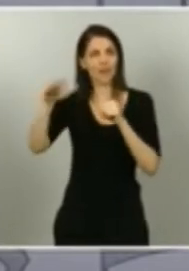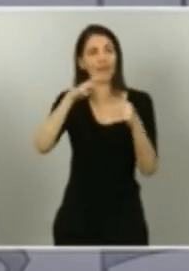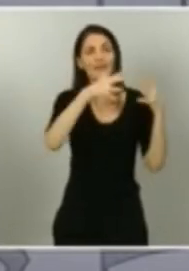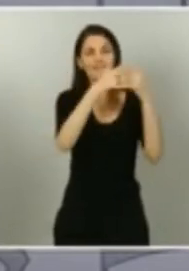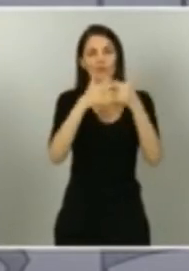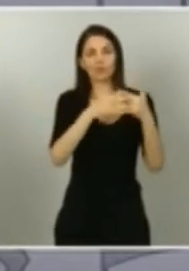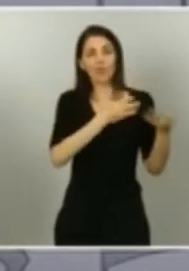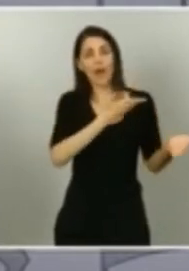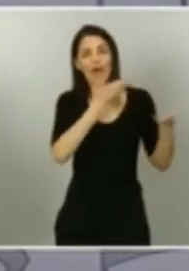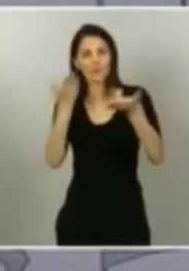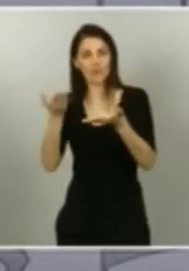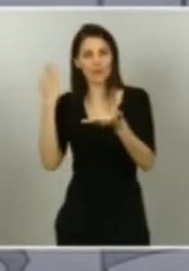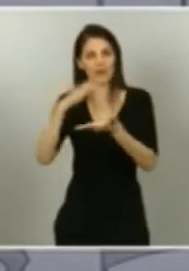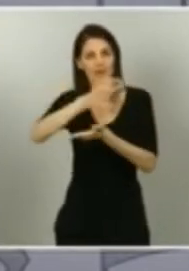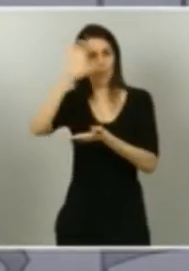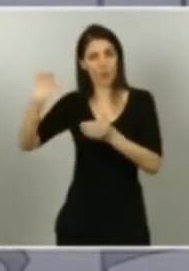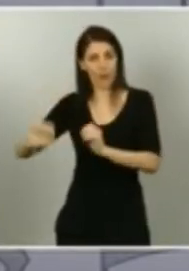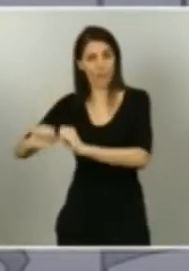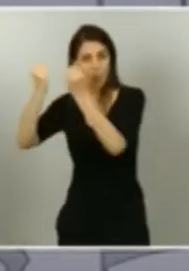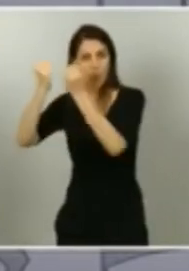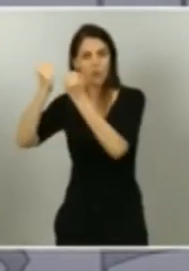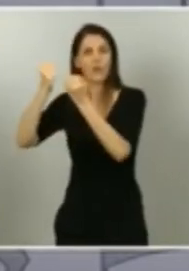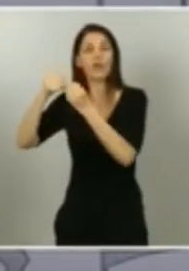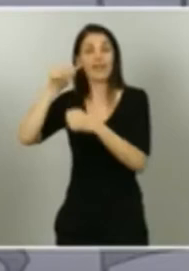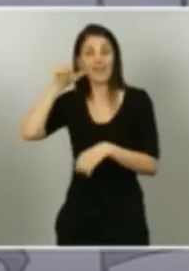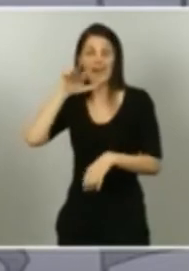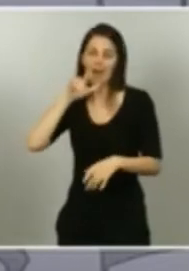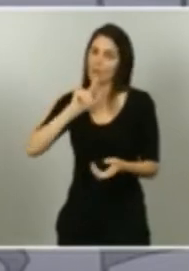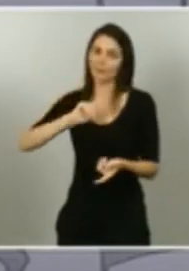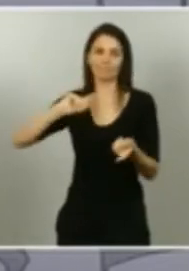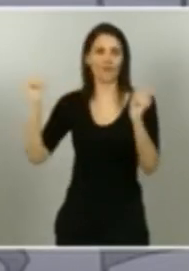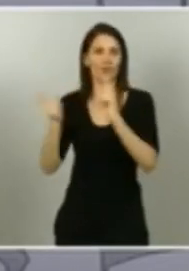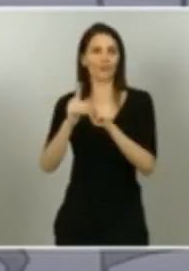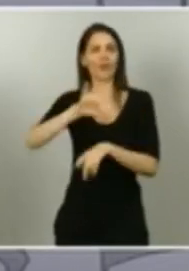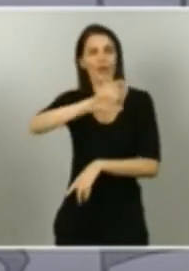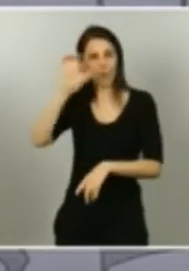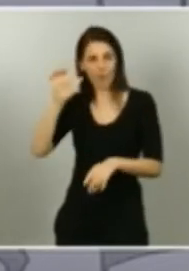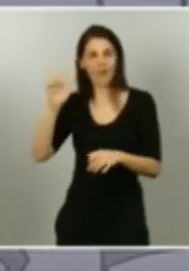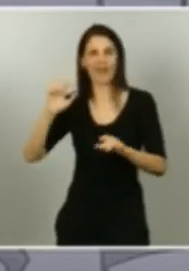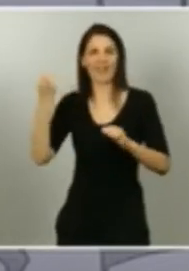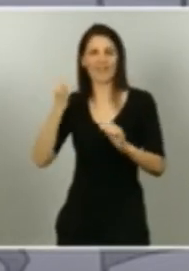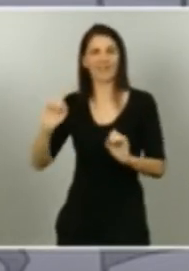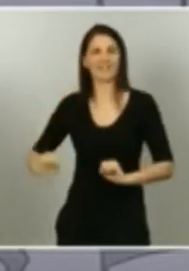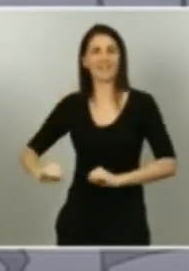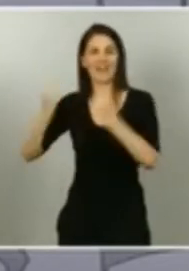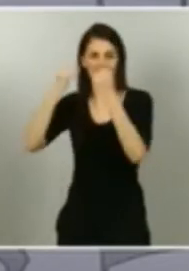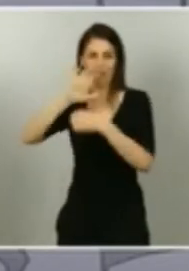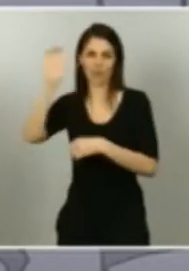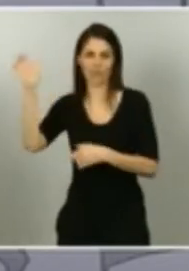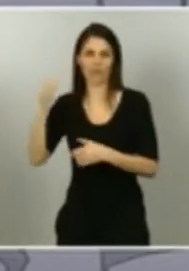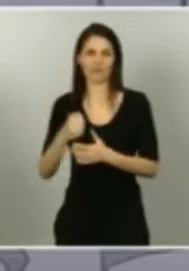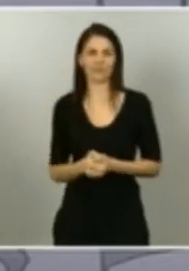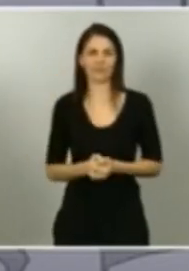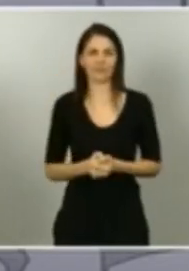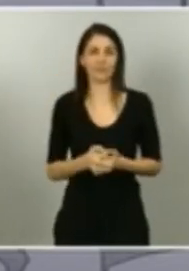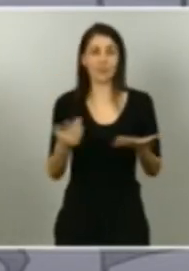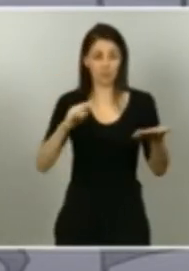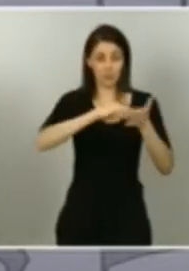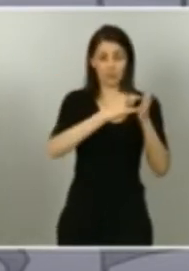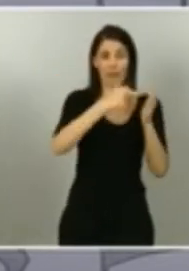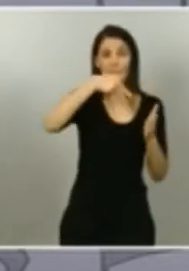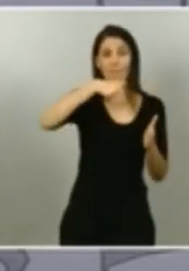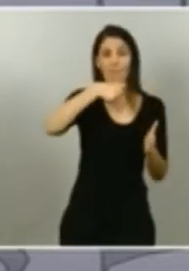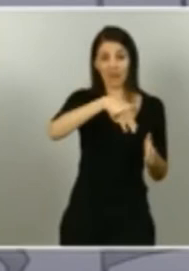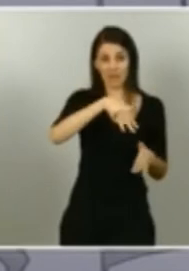debe salvar a Europa. Si el plan Marshall originó un crecimiento económico muy